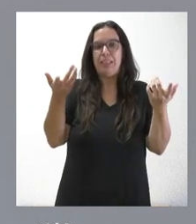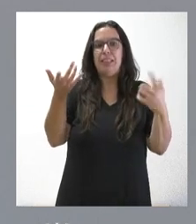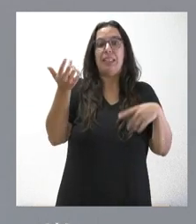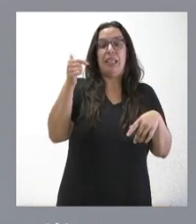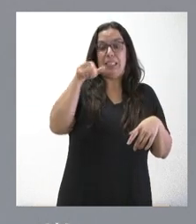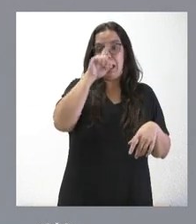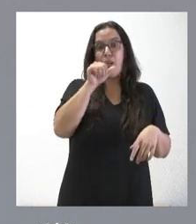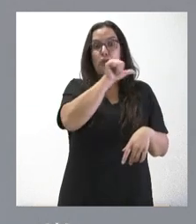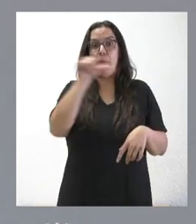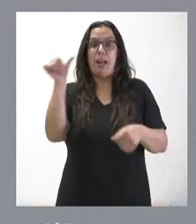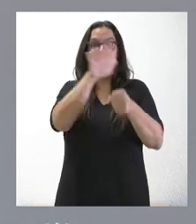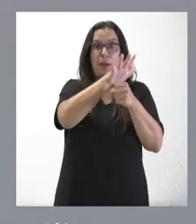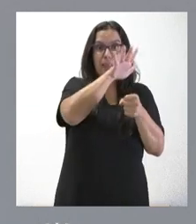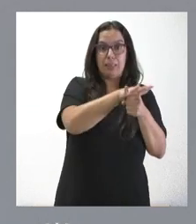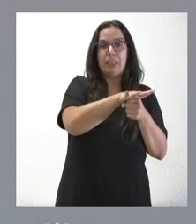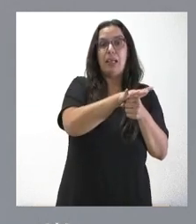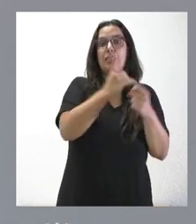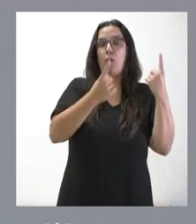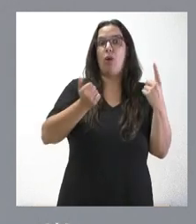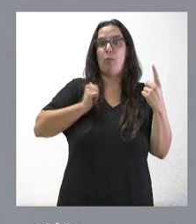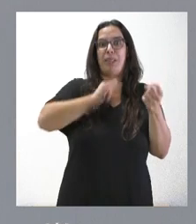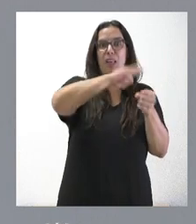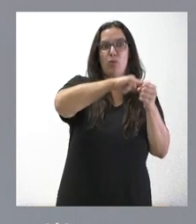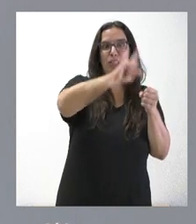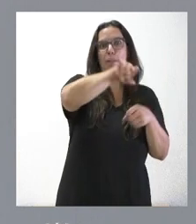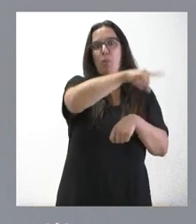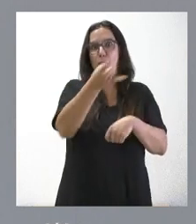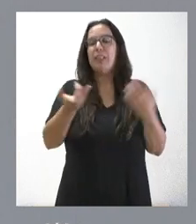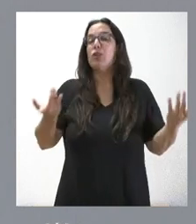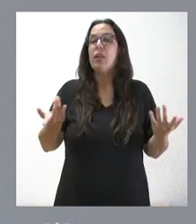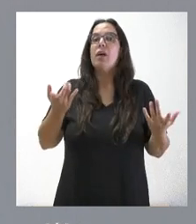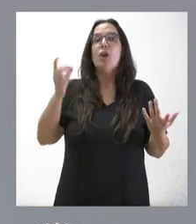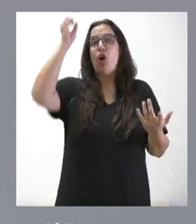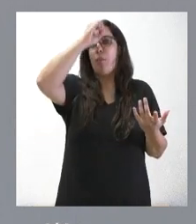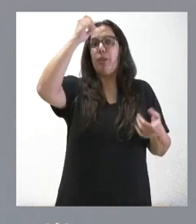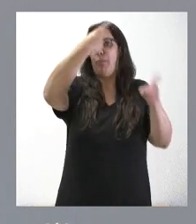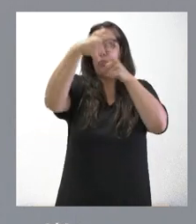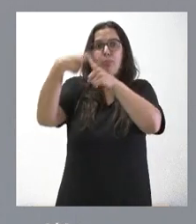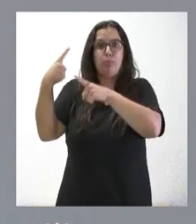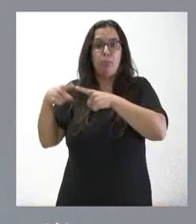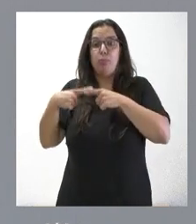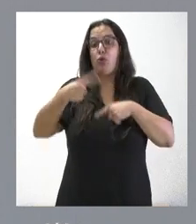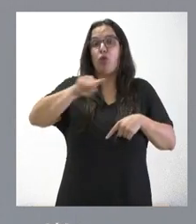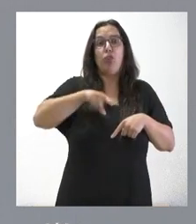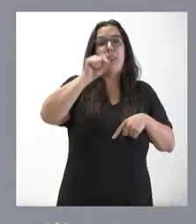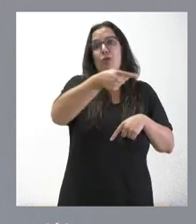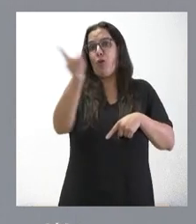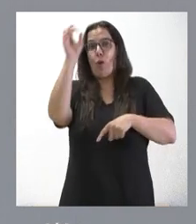caído en martes, ha habido gente que ha aprovechado para el puente. En fin, siempre es opinable cualquier decisión que tomemos.